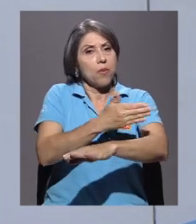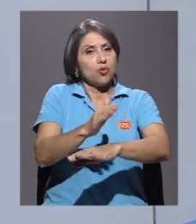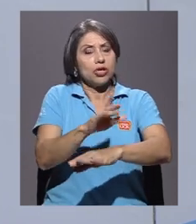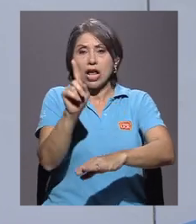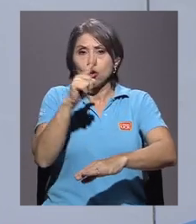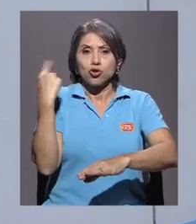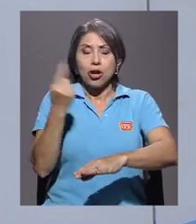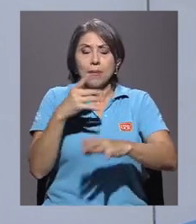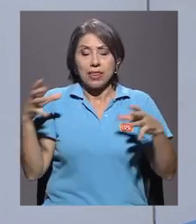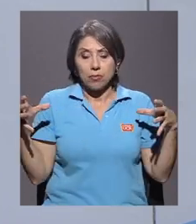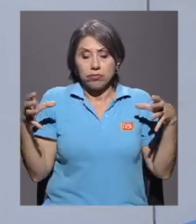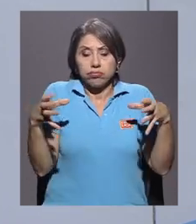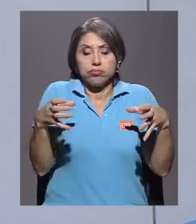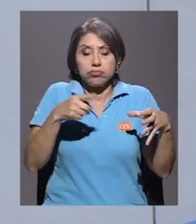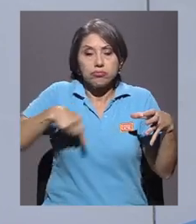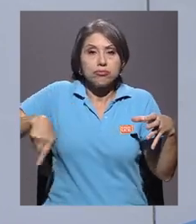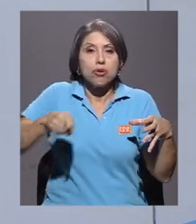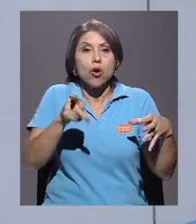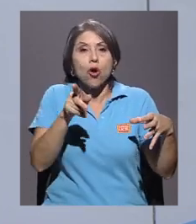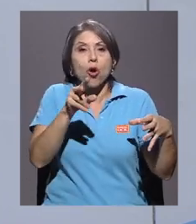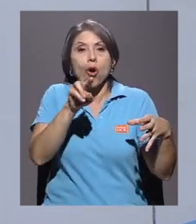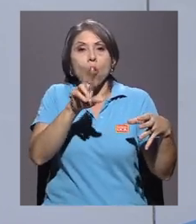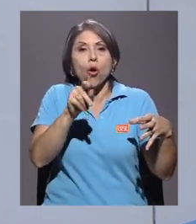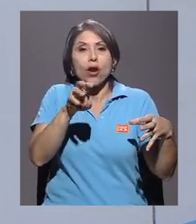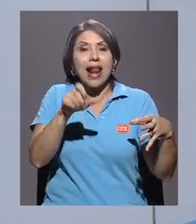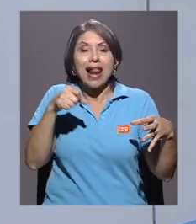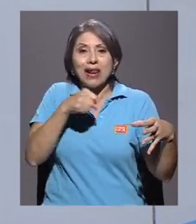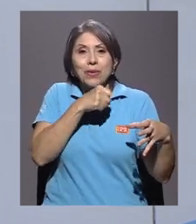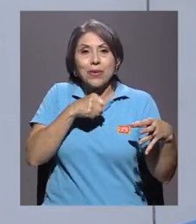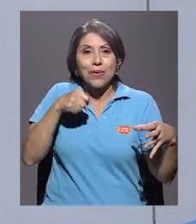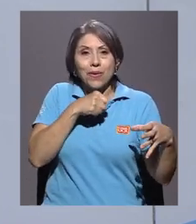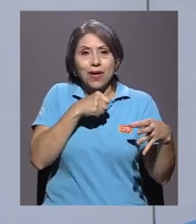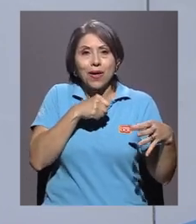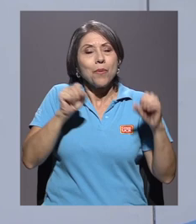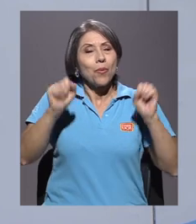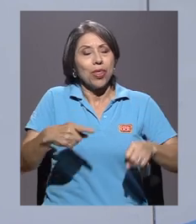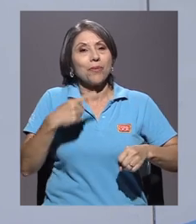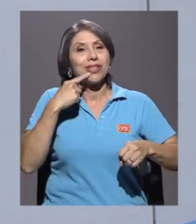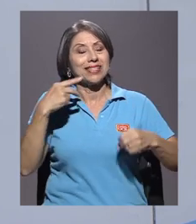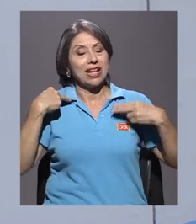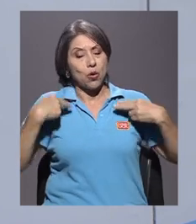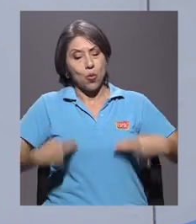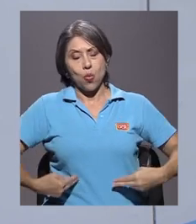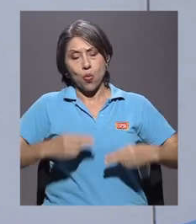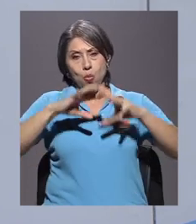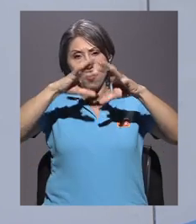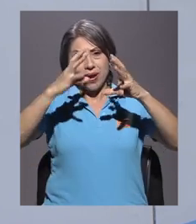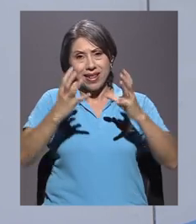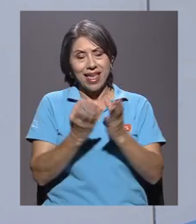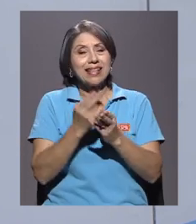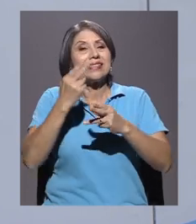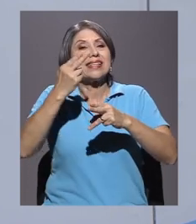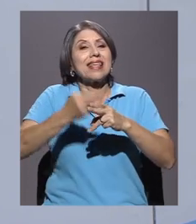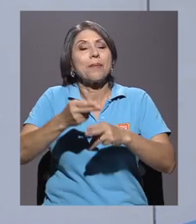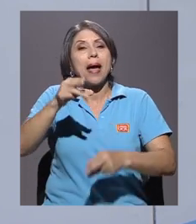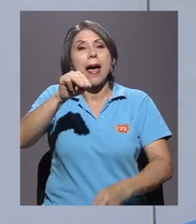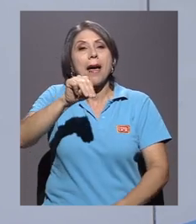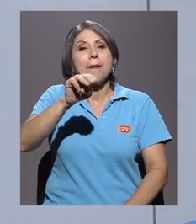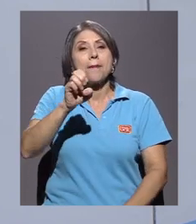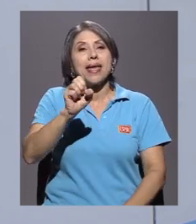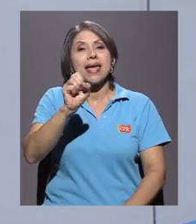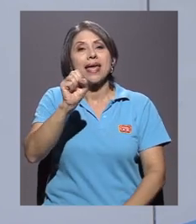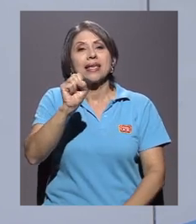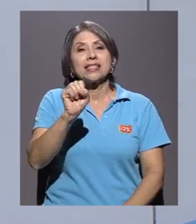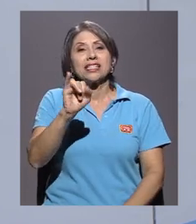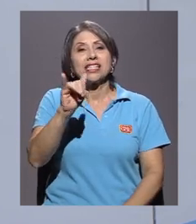música coral, sino podemos decir de la humanidad, que es el Mesías de Händel. El Mesías ya se